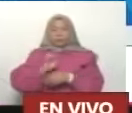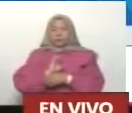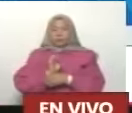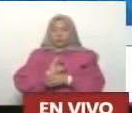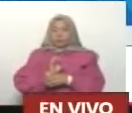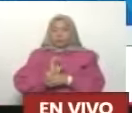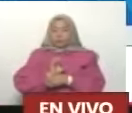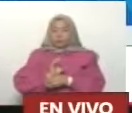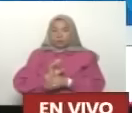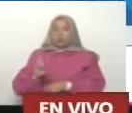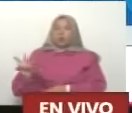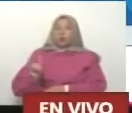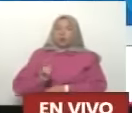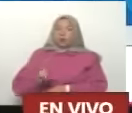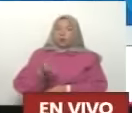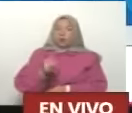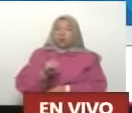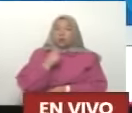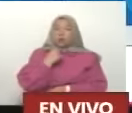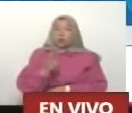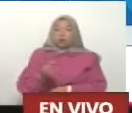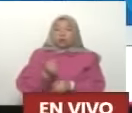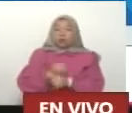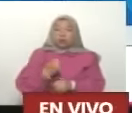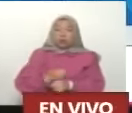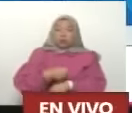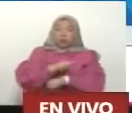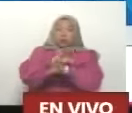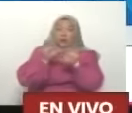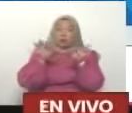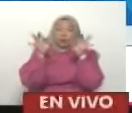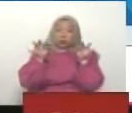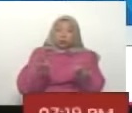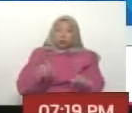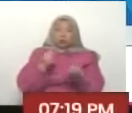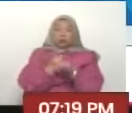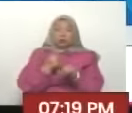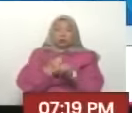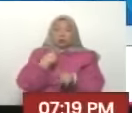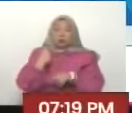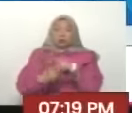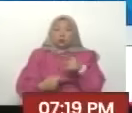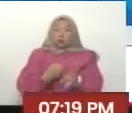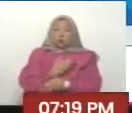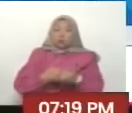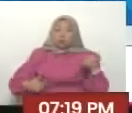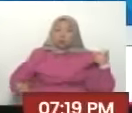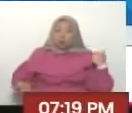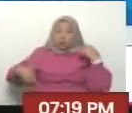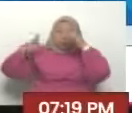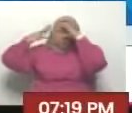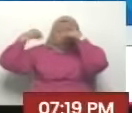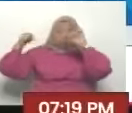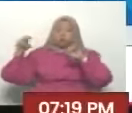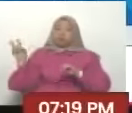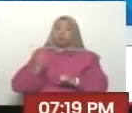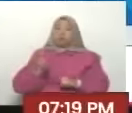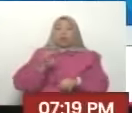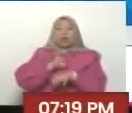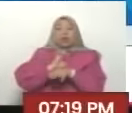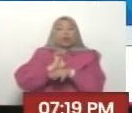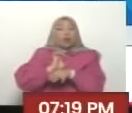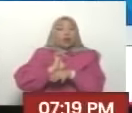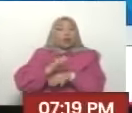Venezuela tiene una voz clara decidimos traernos nuestro personal diplomático y ya todo el